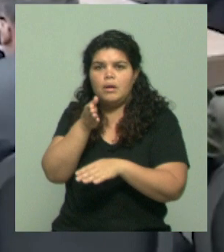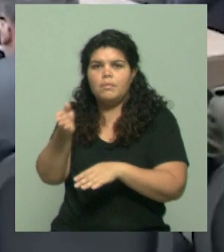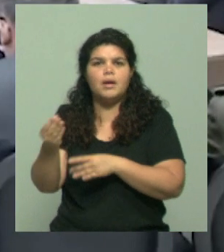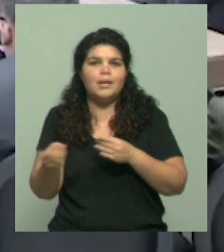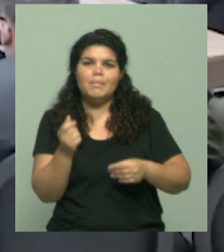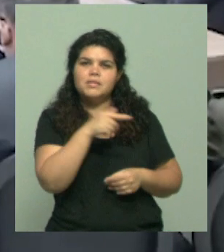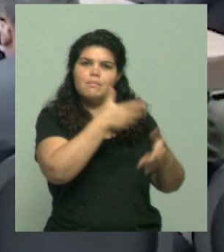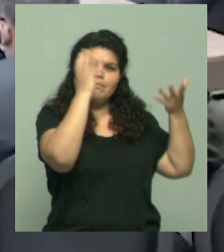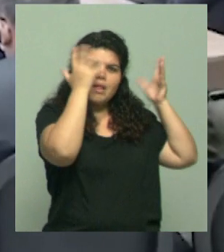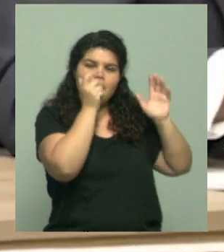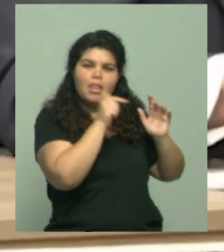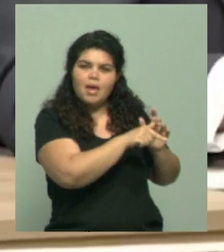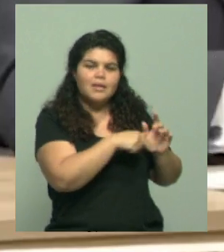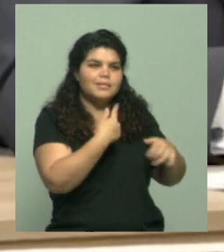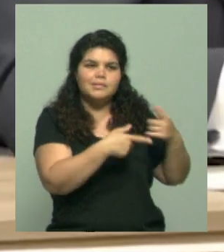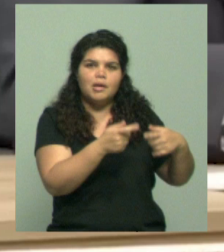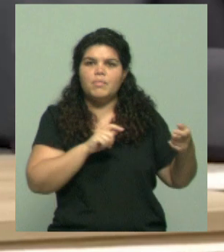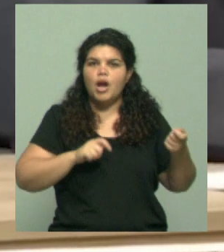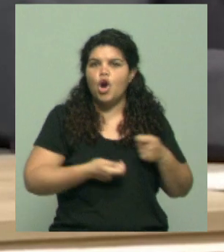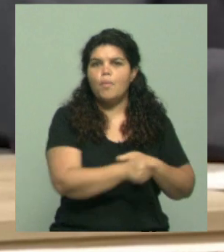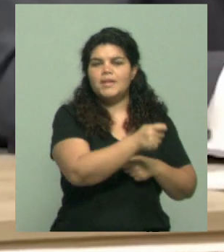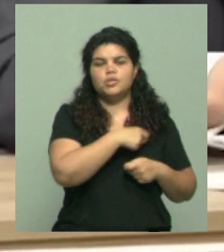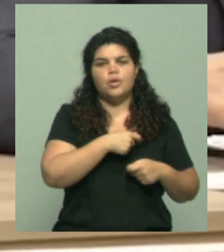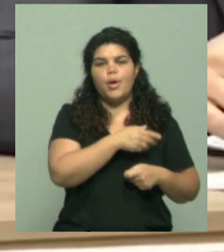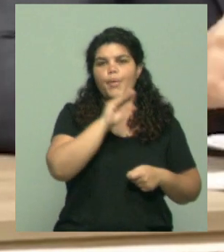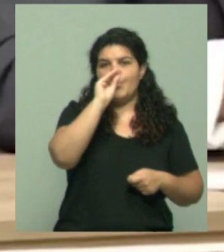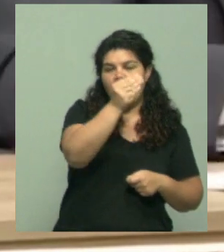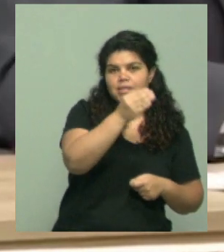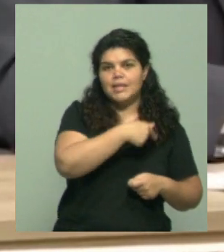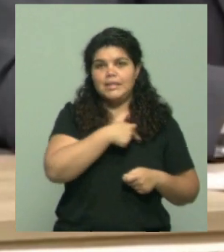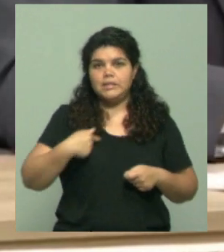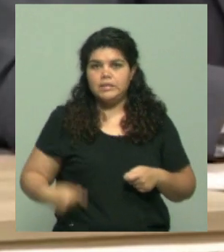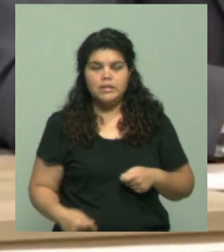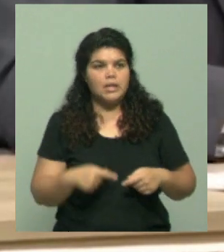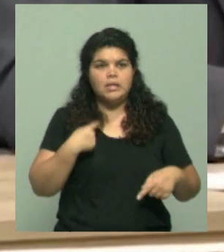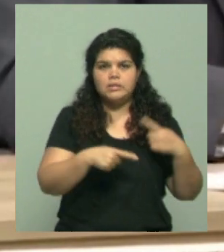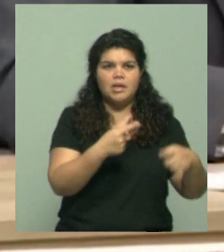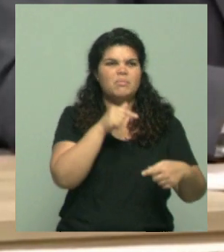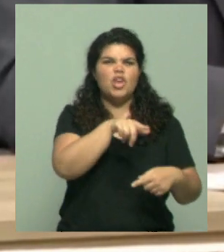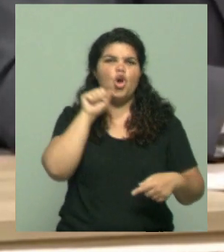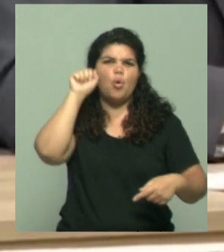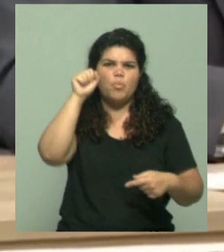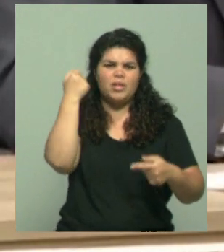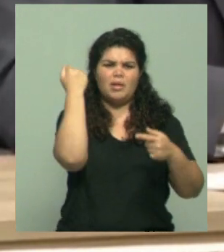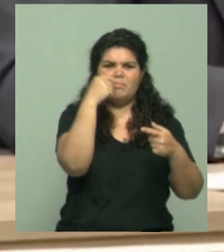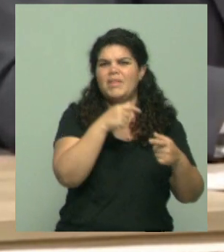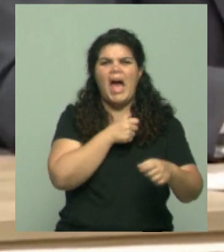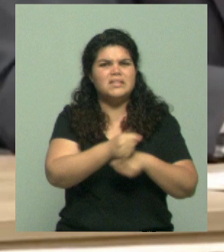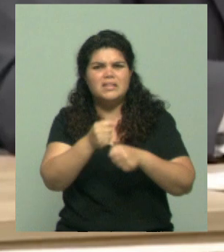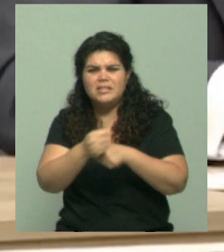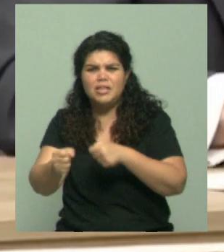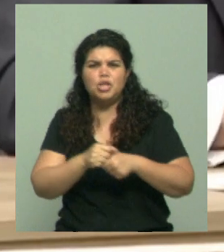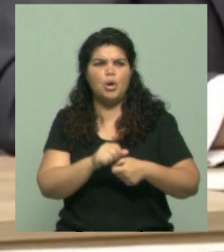grandes, con los principales socios comerciales de Argentina, Brasil y China, a quien había tratado de comunistas y asesinos, bueno, diferencias muy